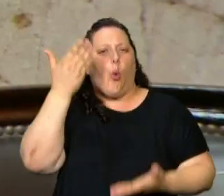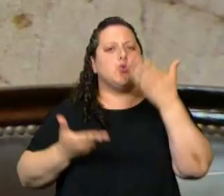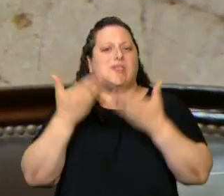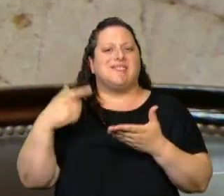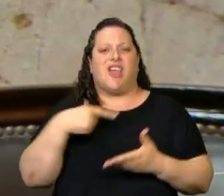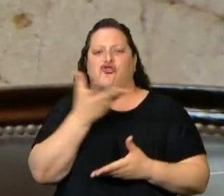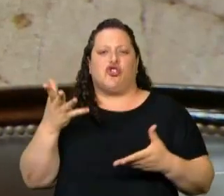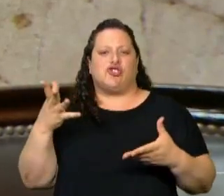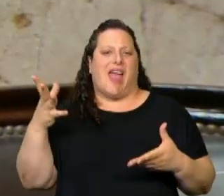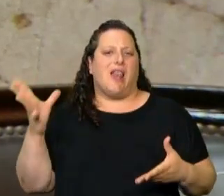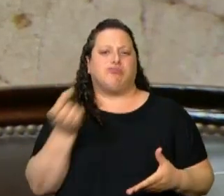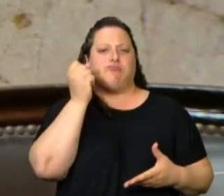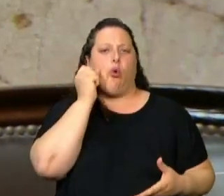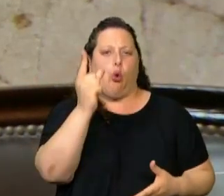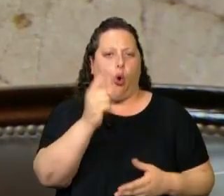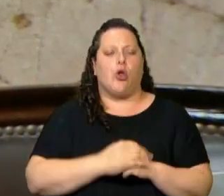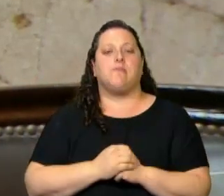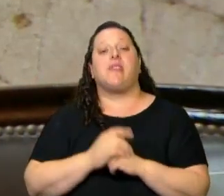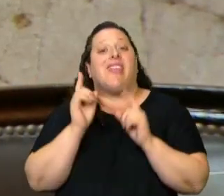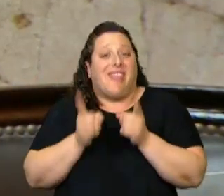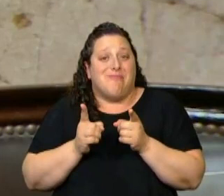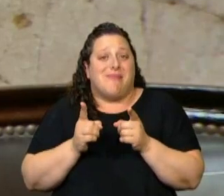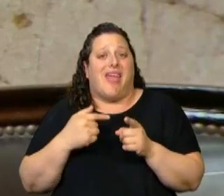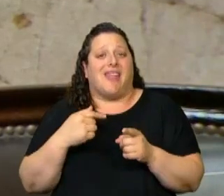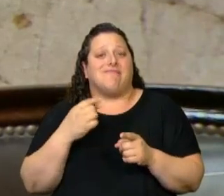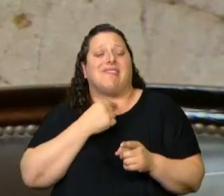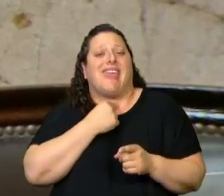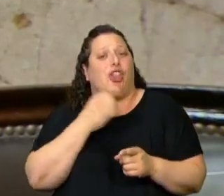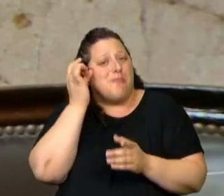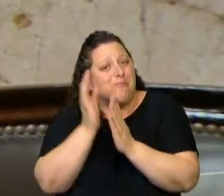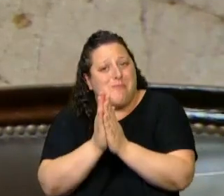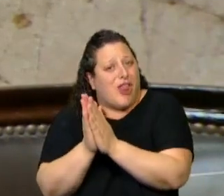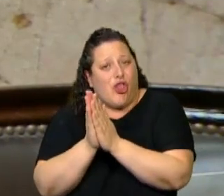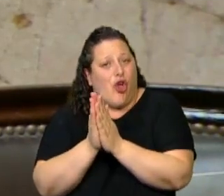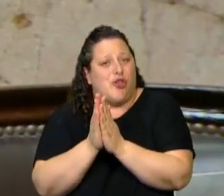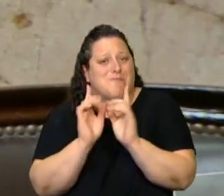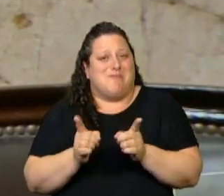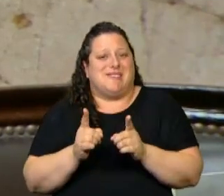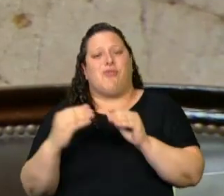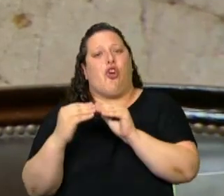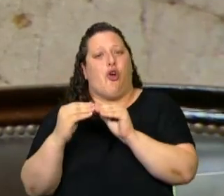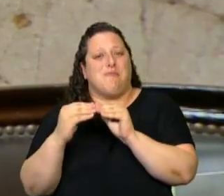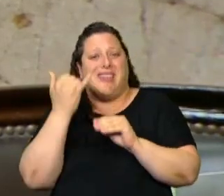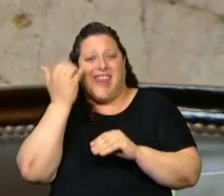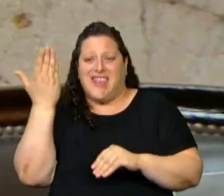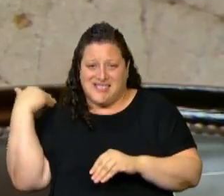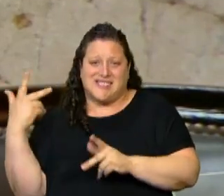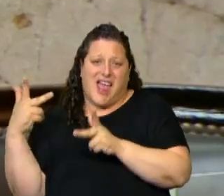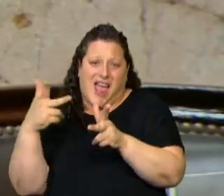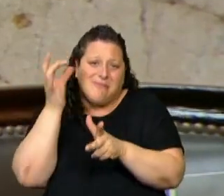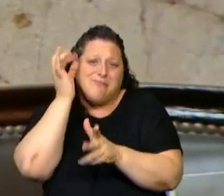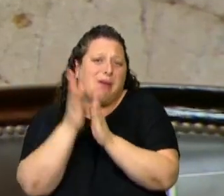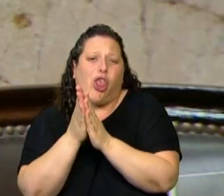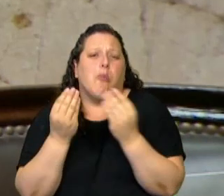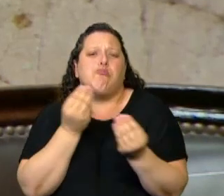luchando. También les quiero pedir perdón, como ya hizo una diputada y les pido perdón porque se ha demorado